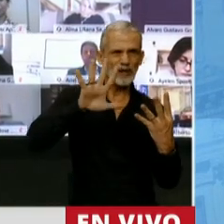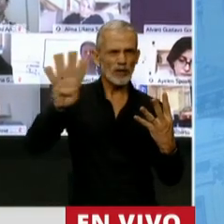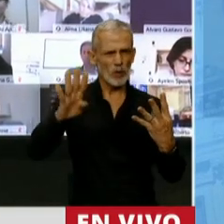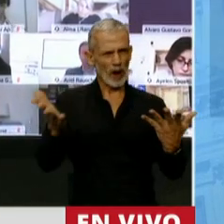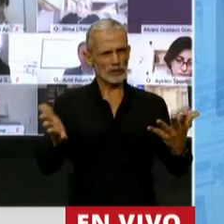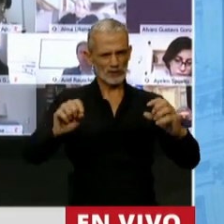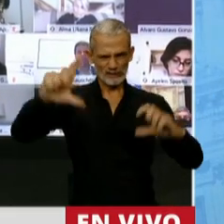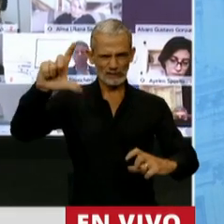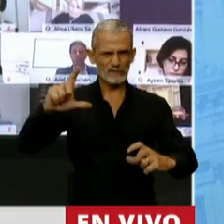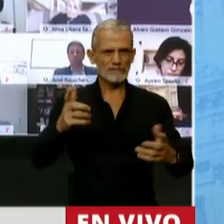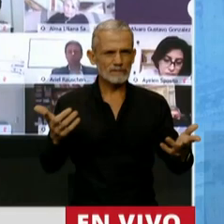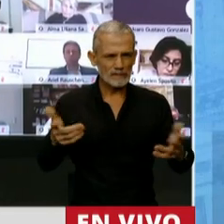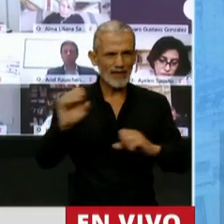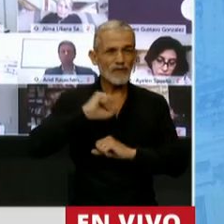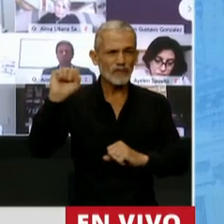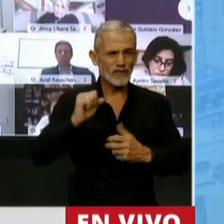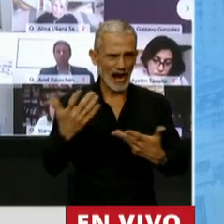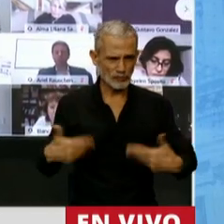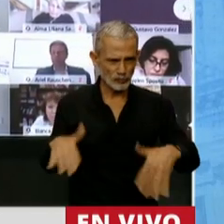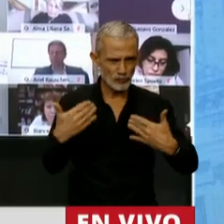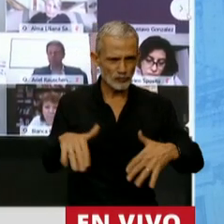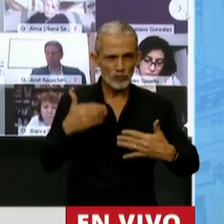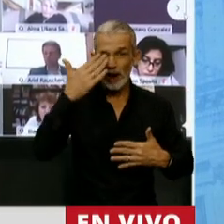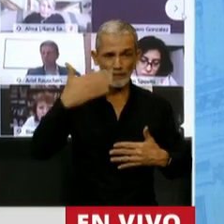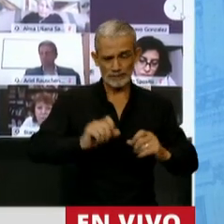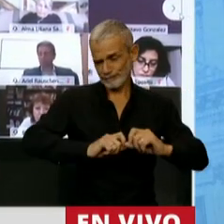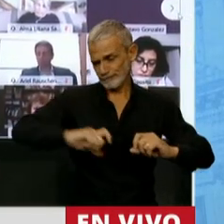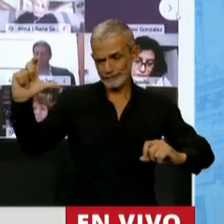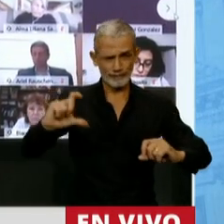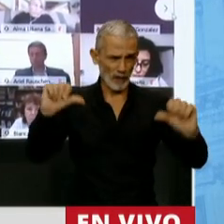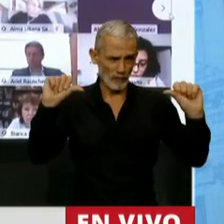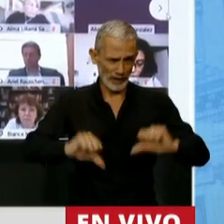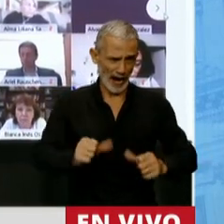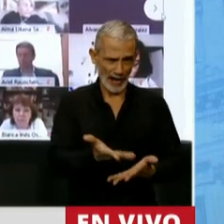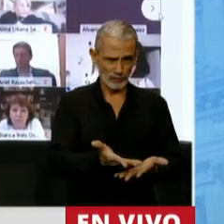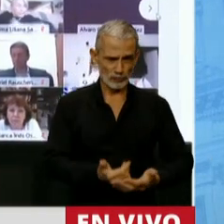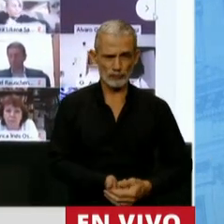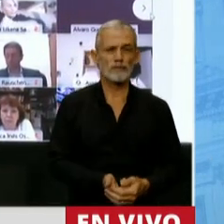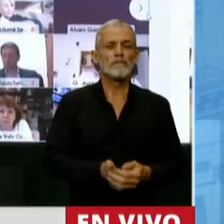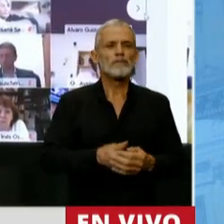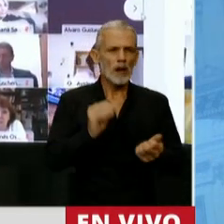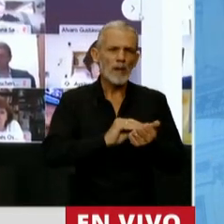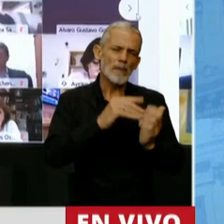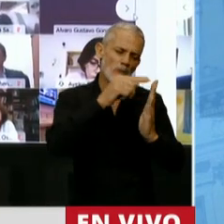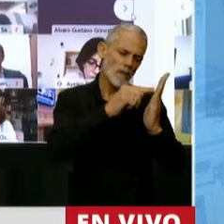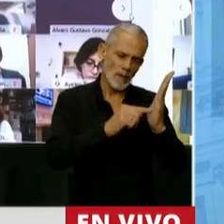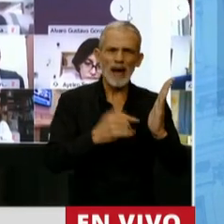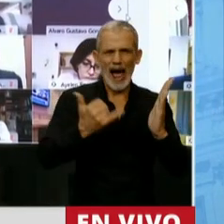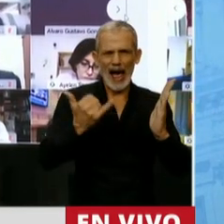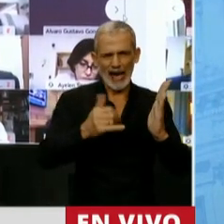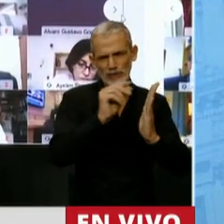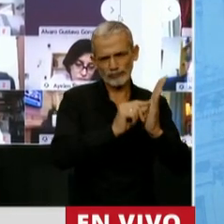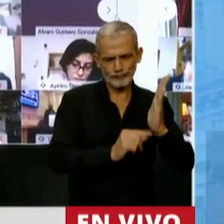de metas de inflación efectivamente terminó en un rotundo fracaso. Y hay muchos más datos por el estilo.